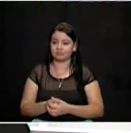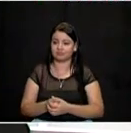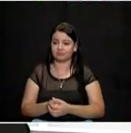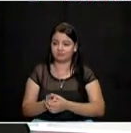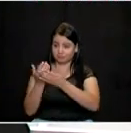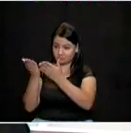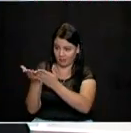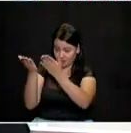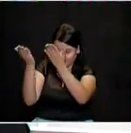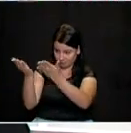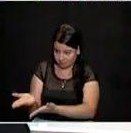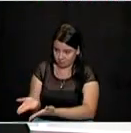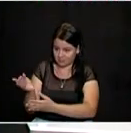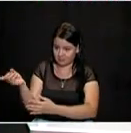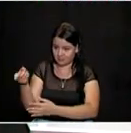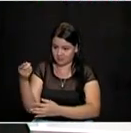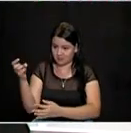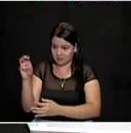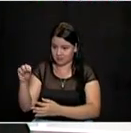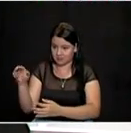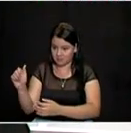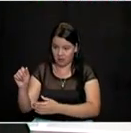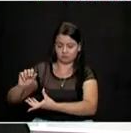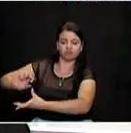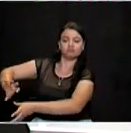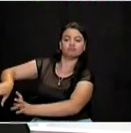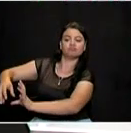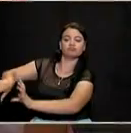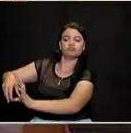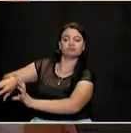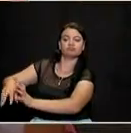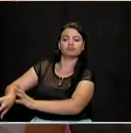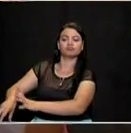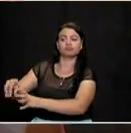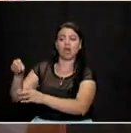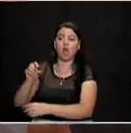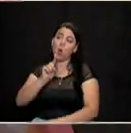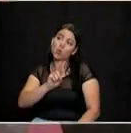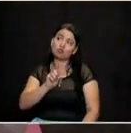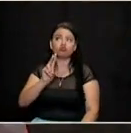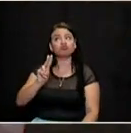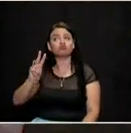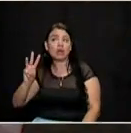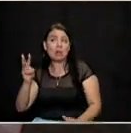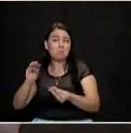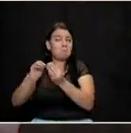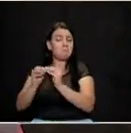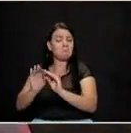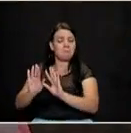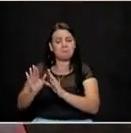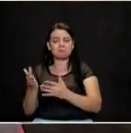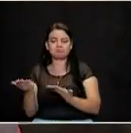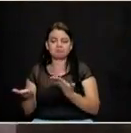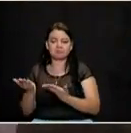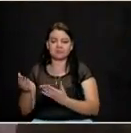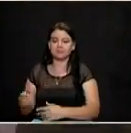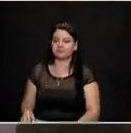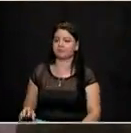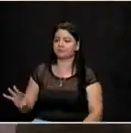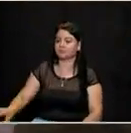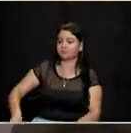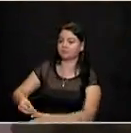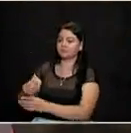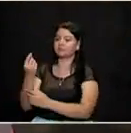candidata. Va a sacar una balota. Sería la 1, la 2 o la 3 para saber a qué candidato le hace la